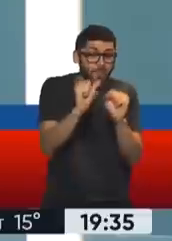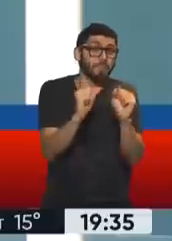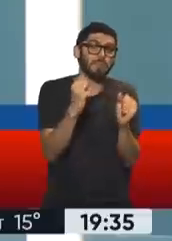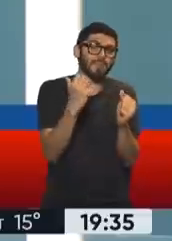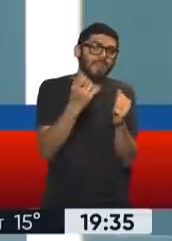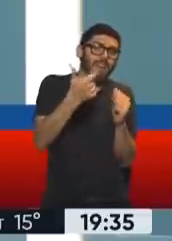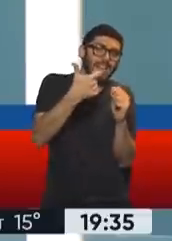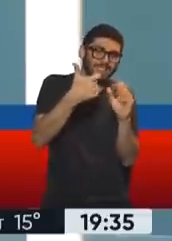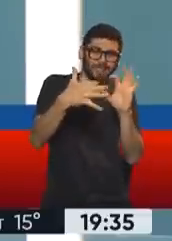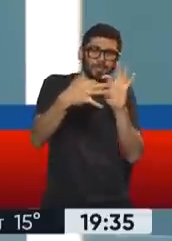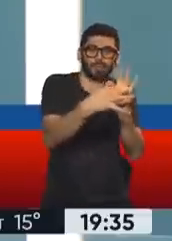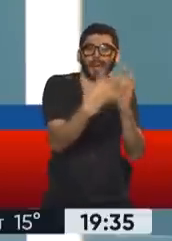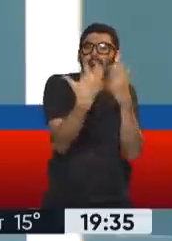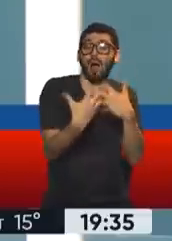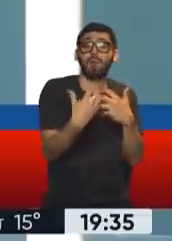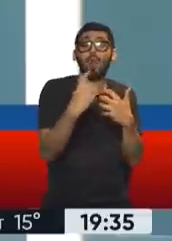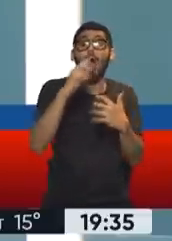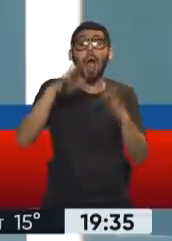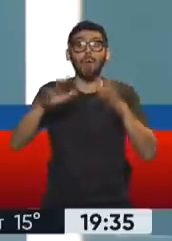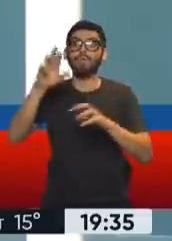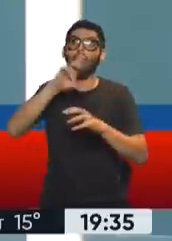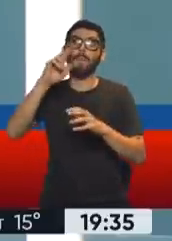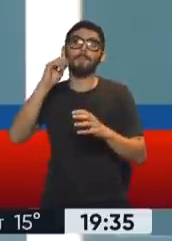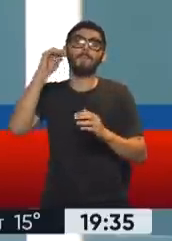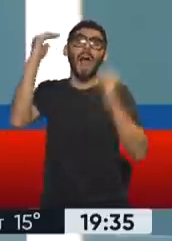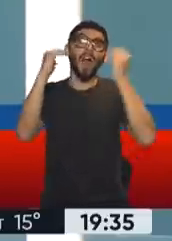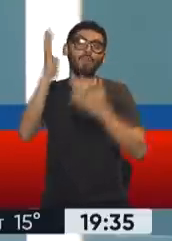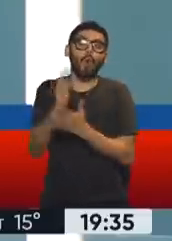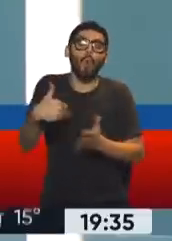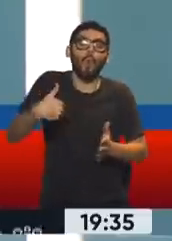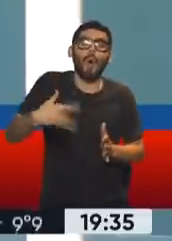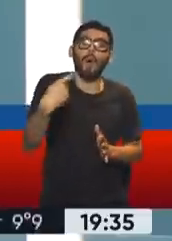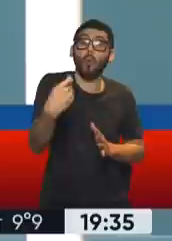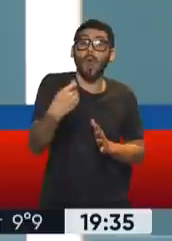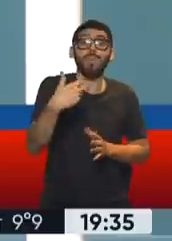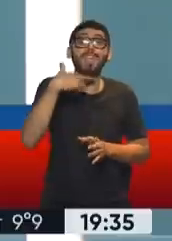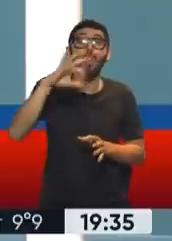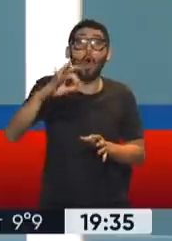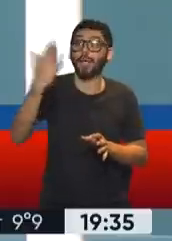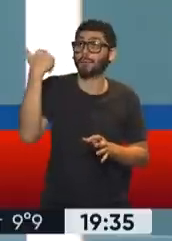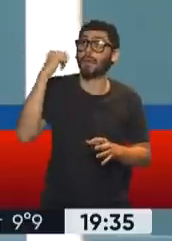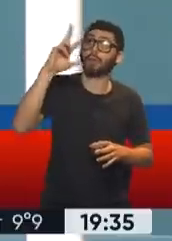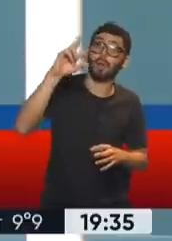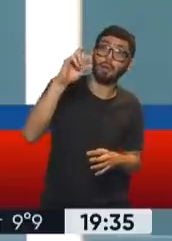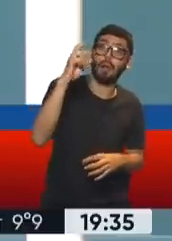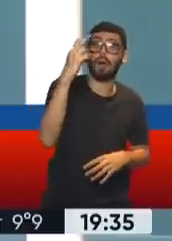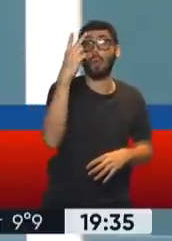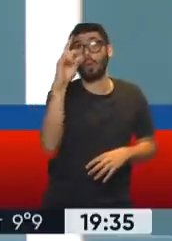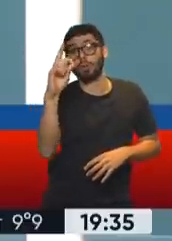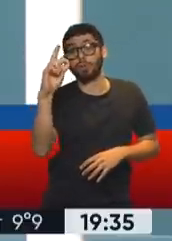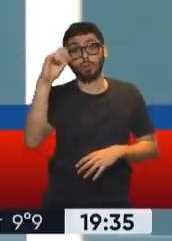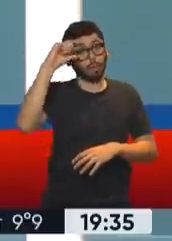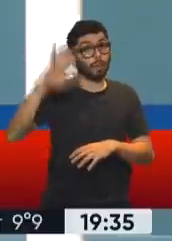a veces las mujeres más grandes que se están por jubilar, ya los hijos en su momento, hace 30, 20, 10 años, no los tenían